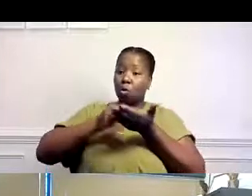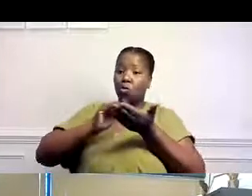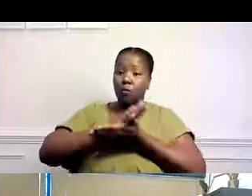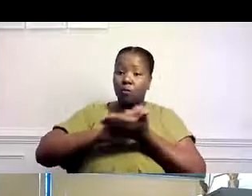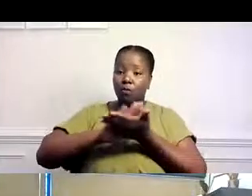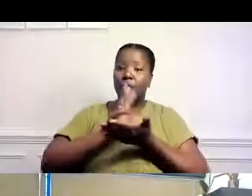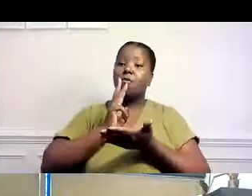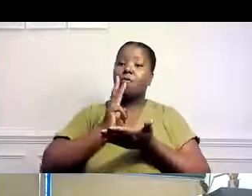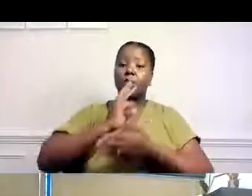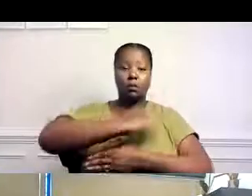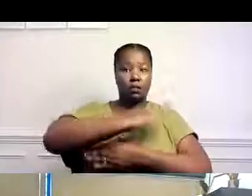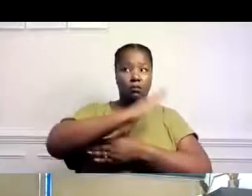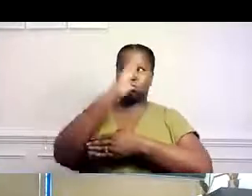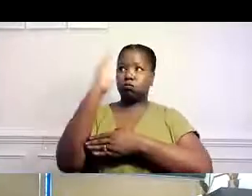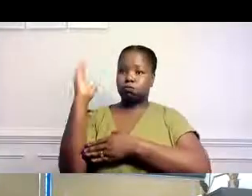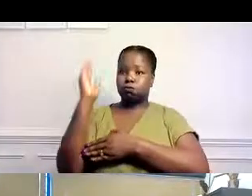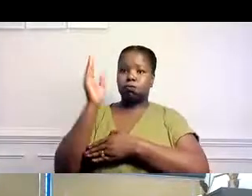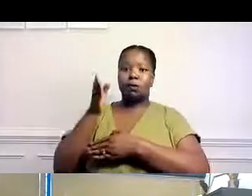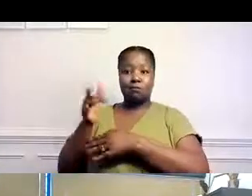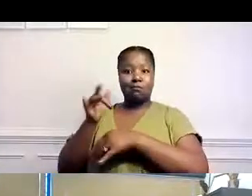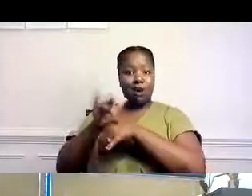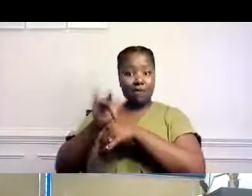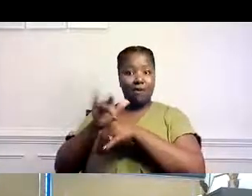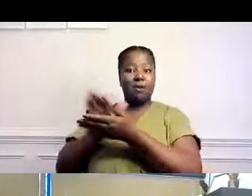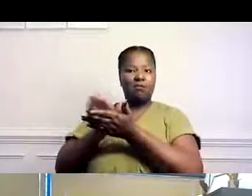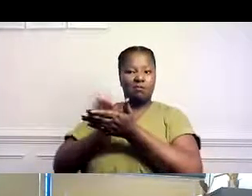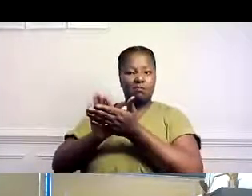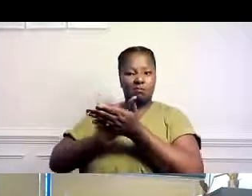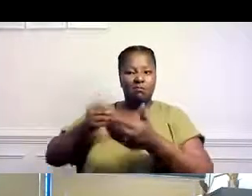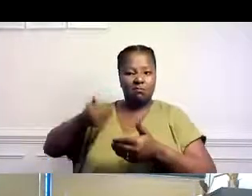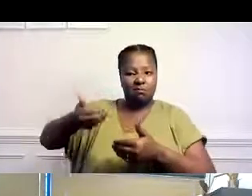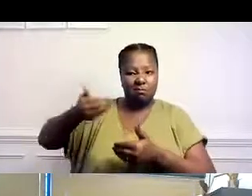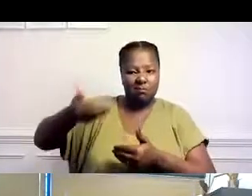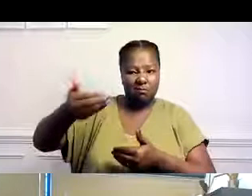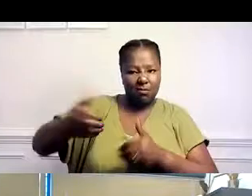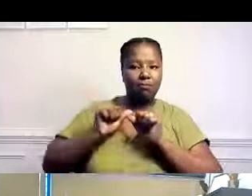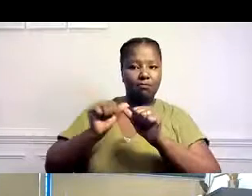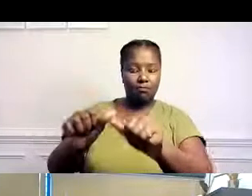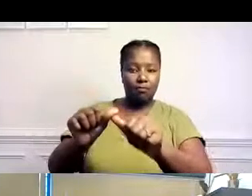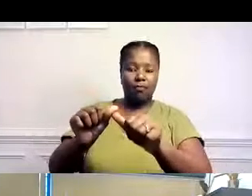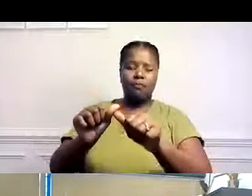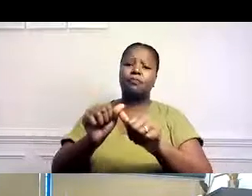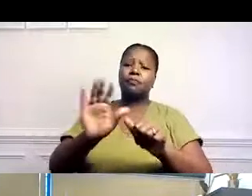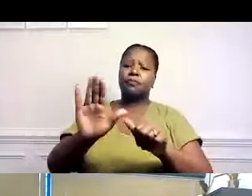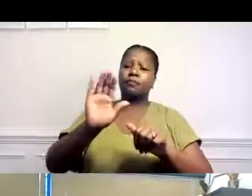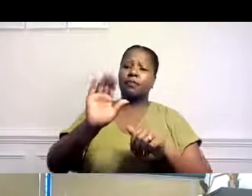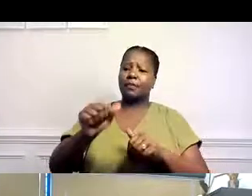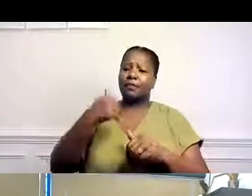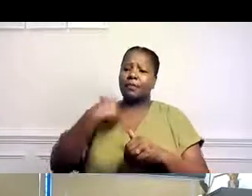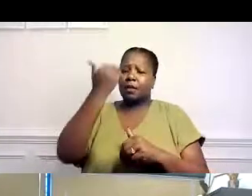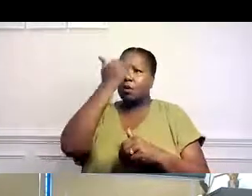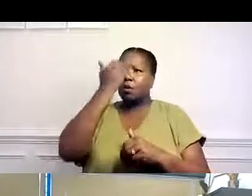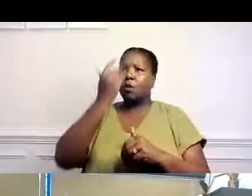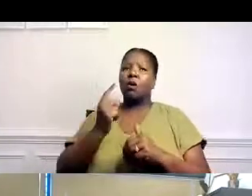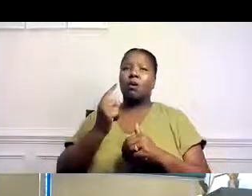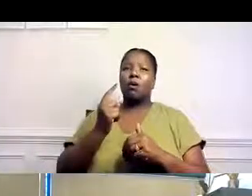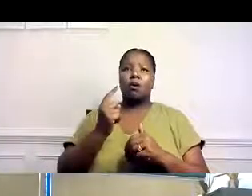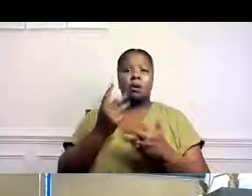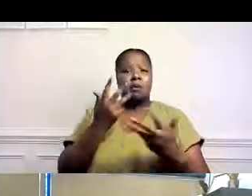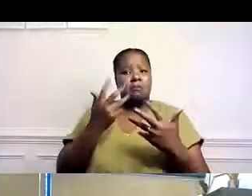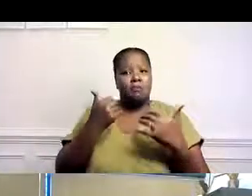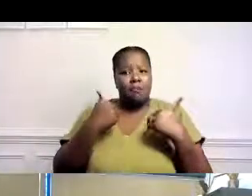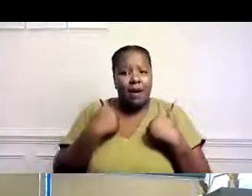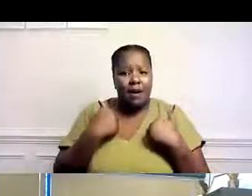Tener agua con jabón disponible o desinfectante para manos que esté disponible durante el día. Importantísimo.